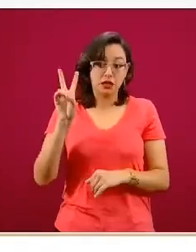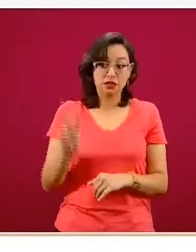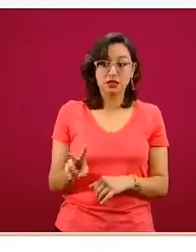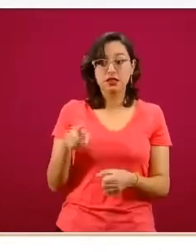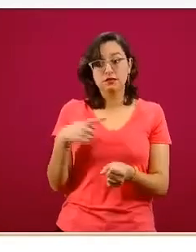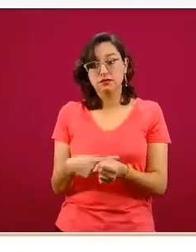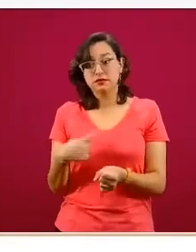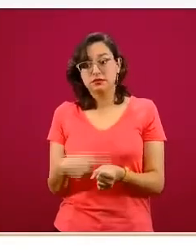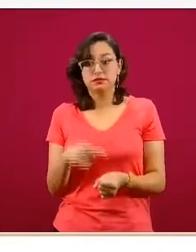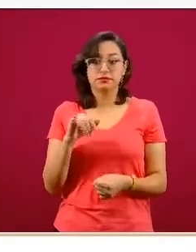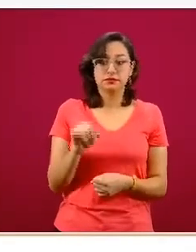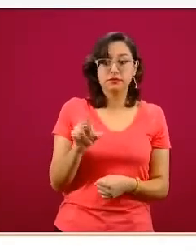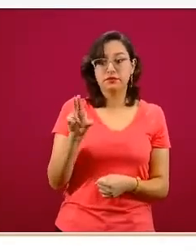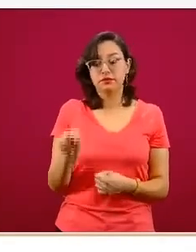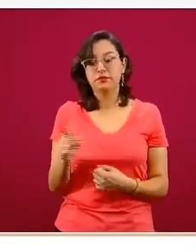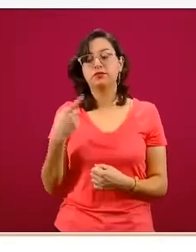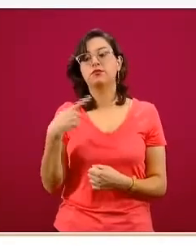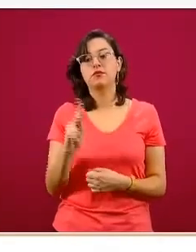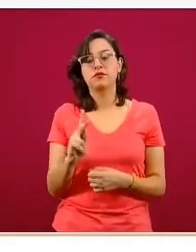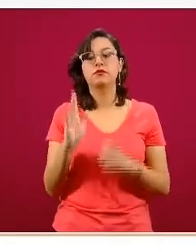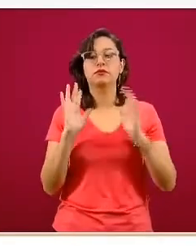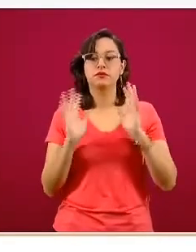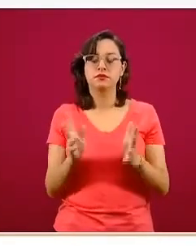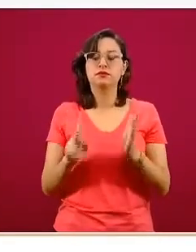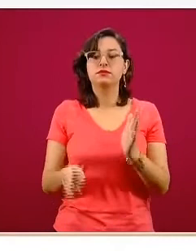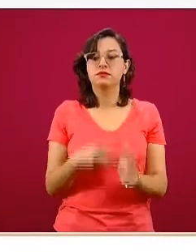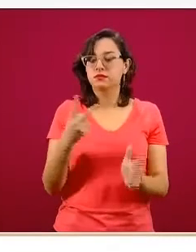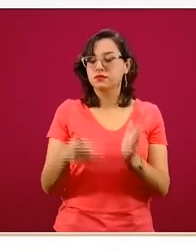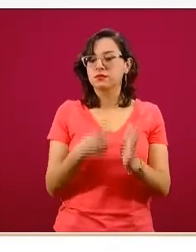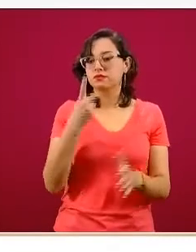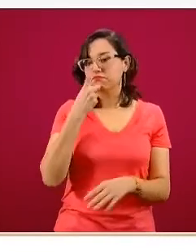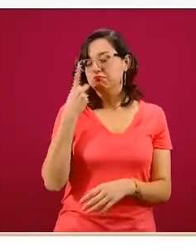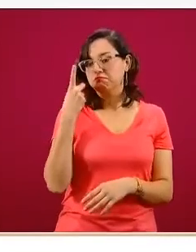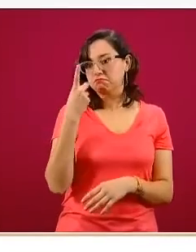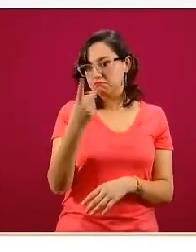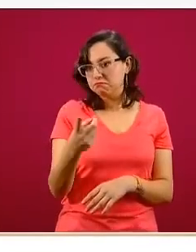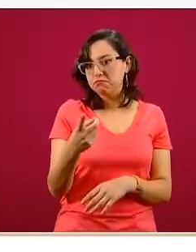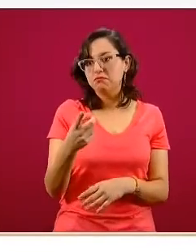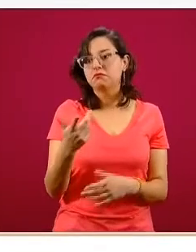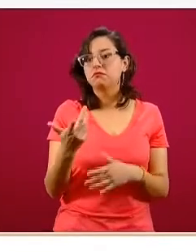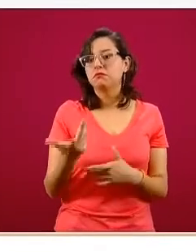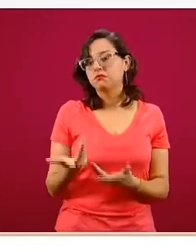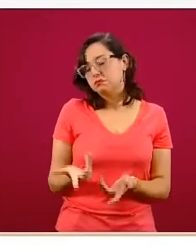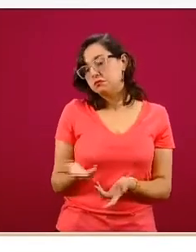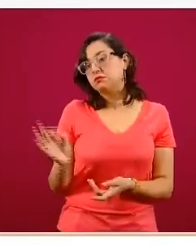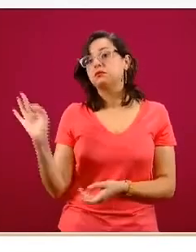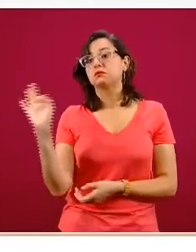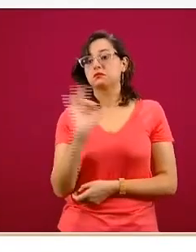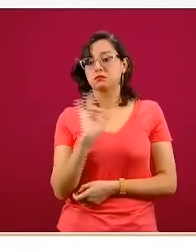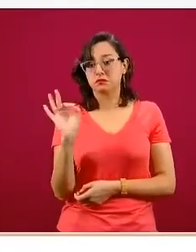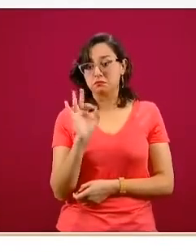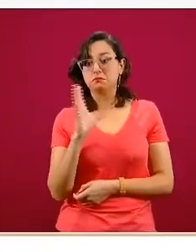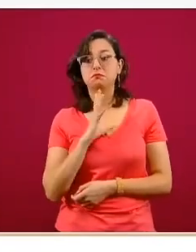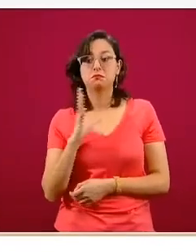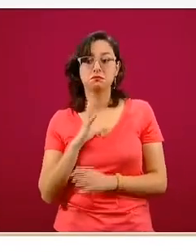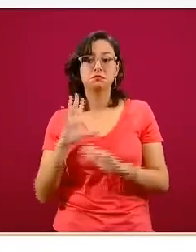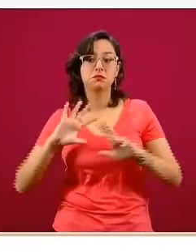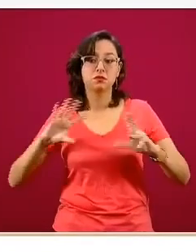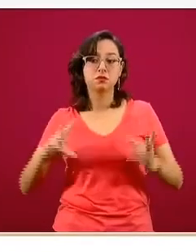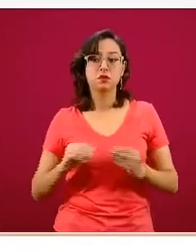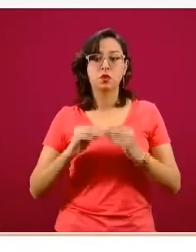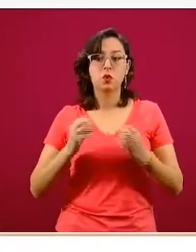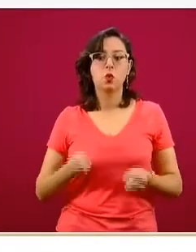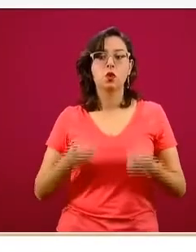o no a la enfermedad, pero como hemos dicho también, las colocamos para poder tener un poco la visualización del total de